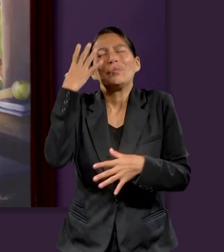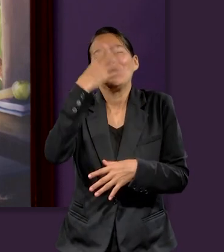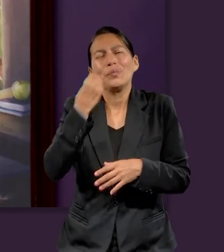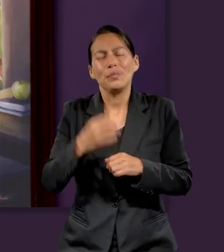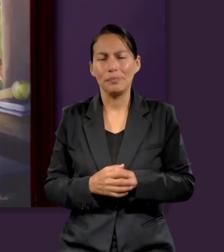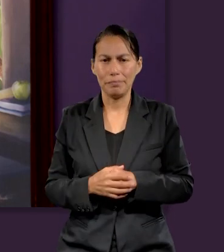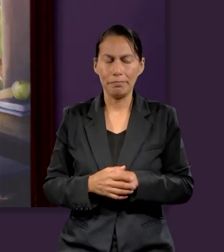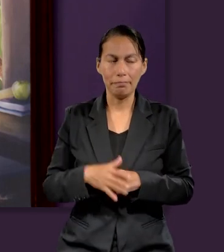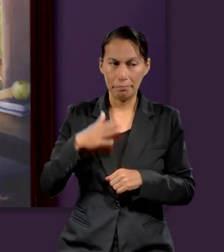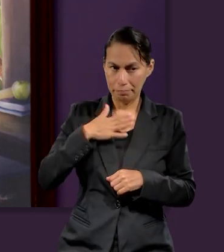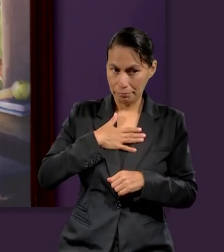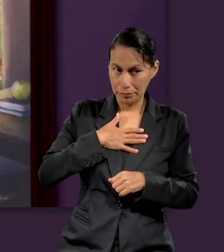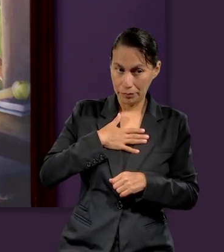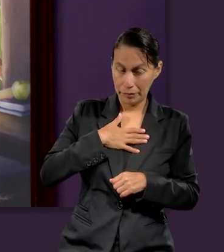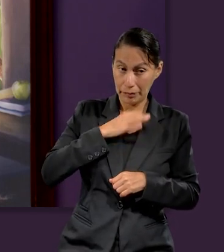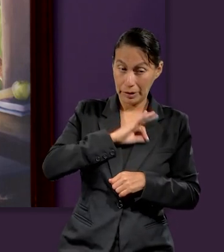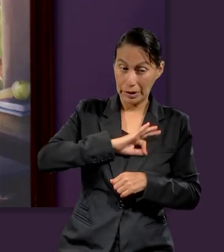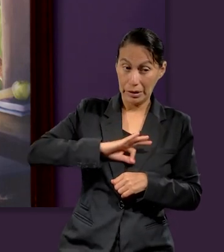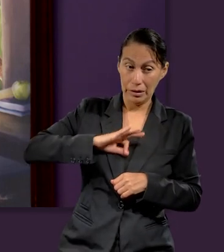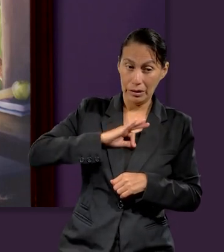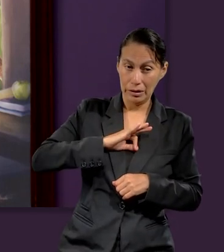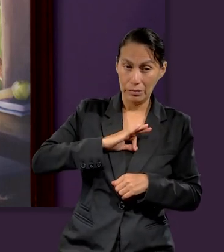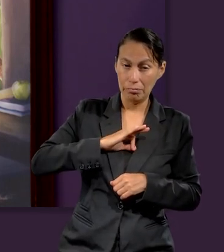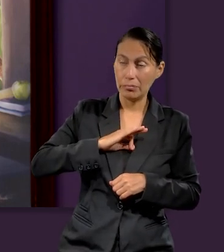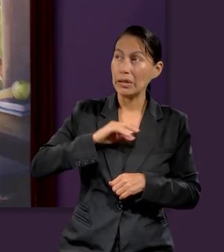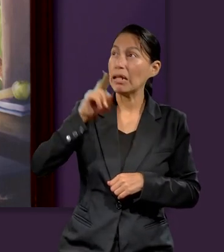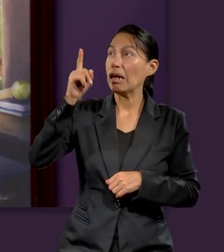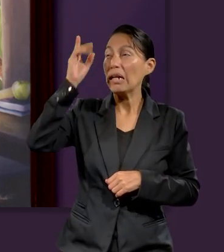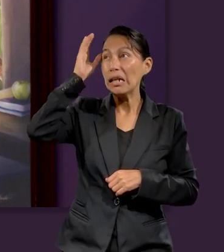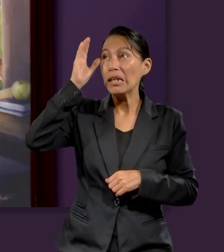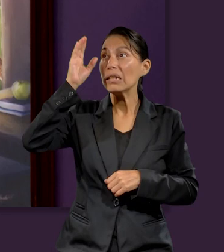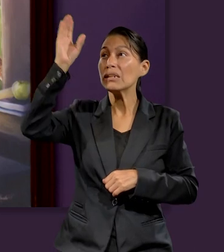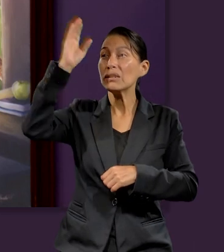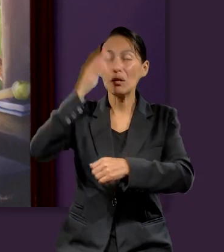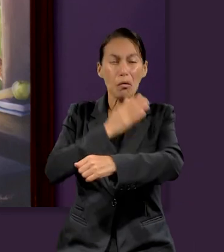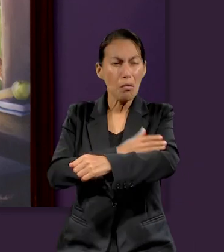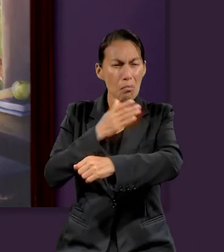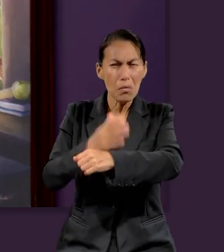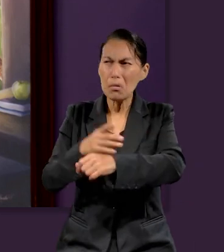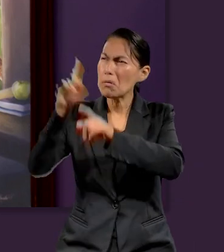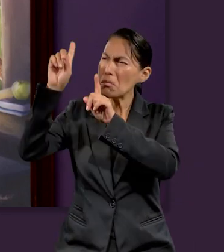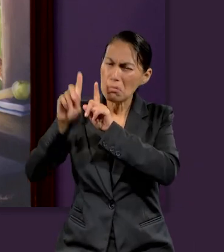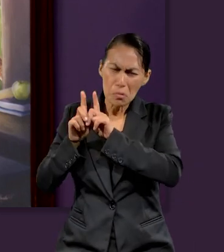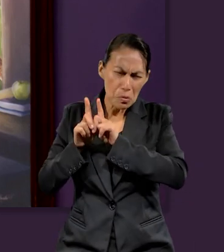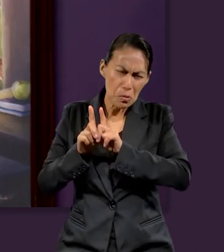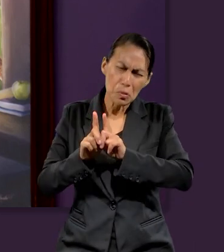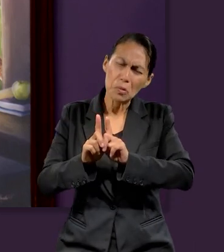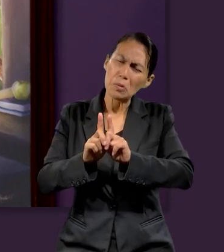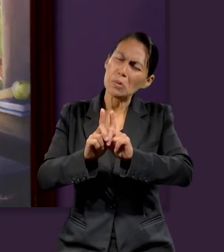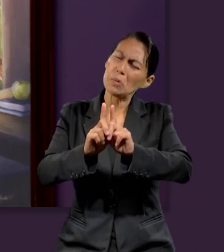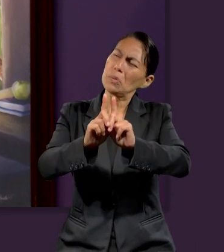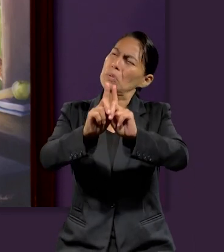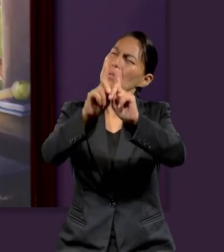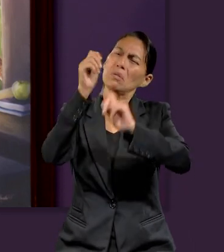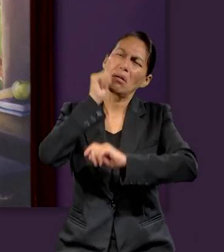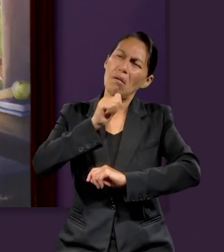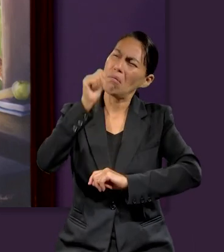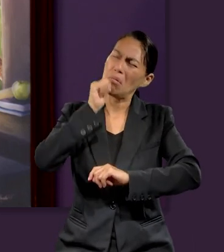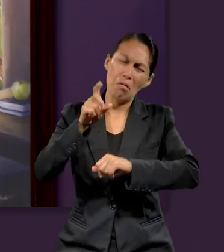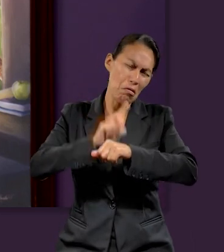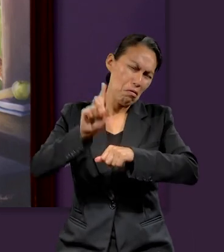saber que Dios, que Cristo, es nuestro compañero de vida. Él puede guiarnos,